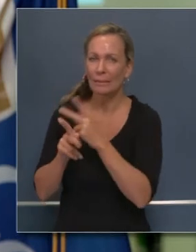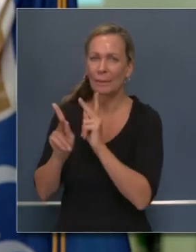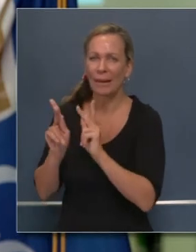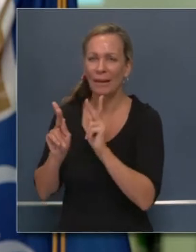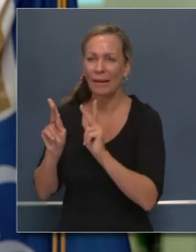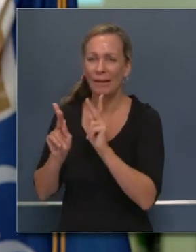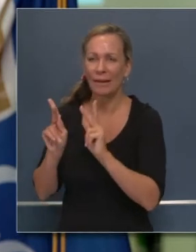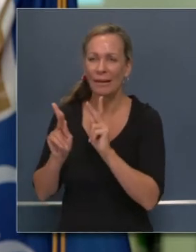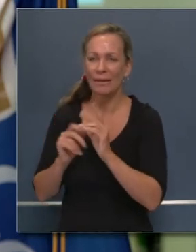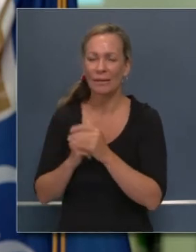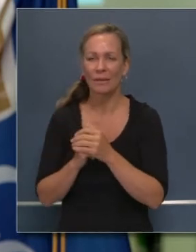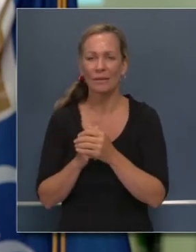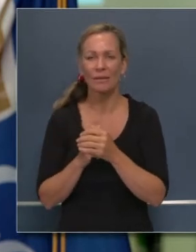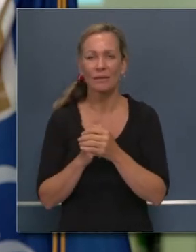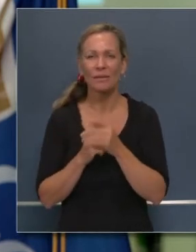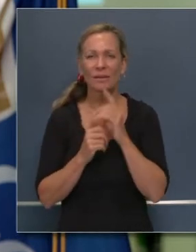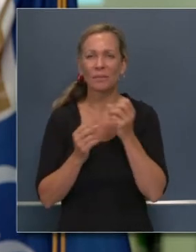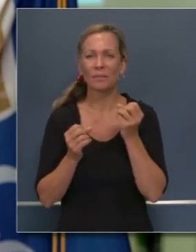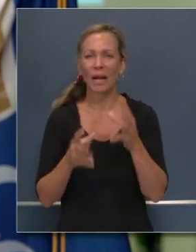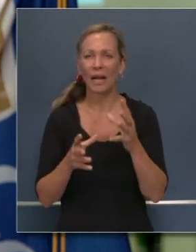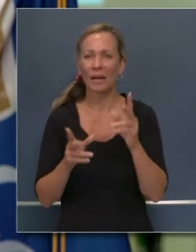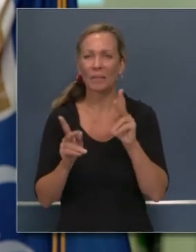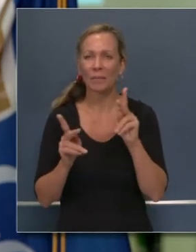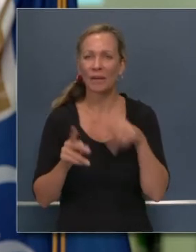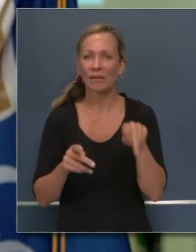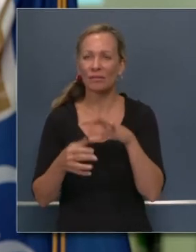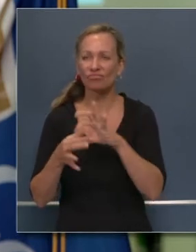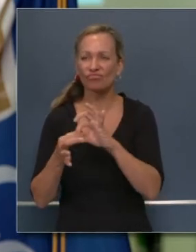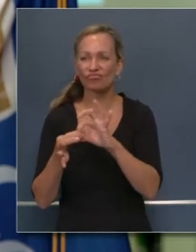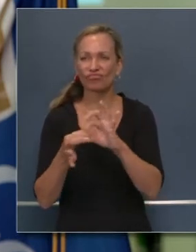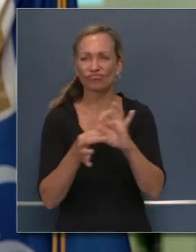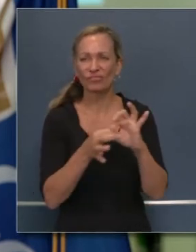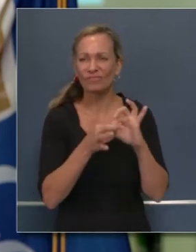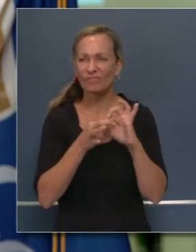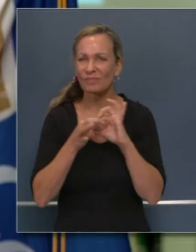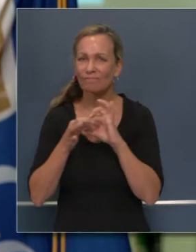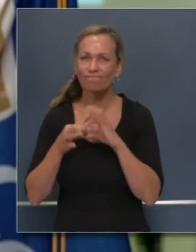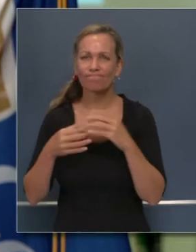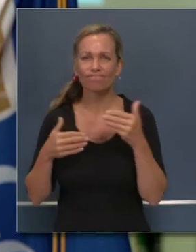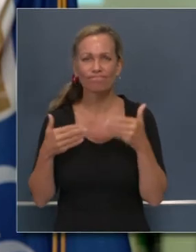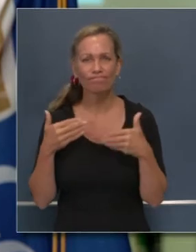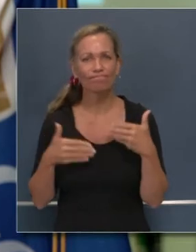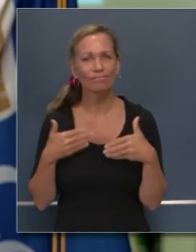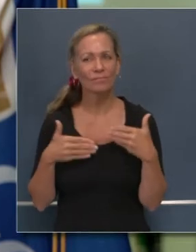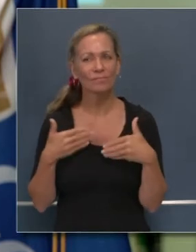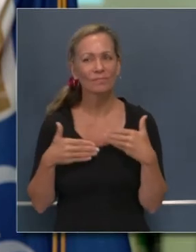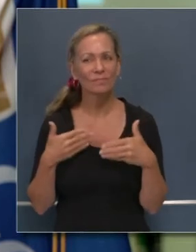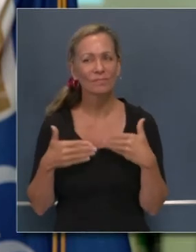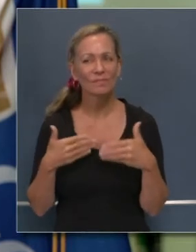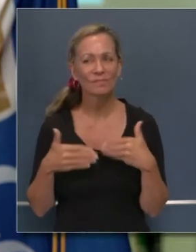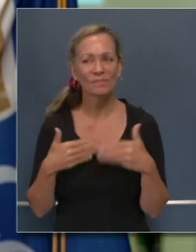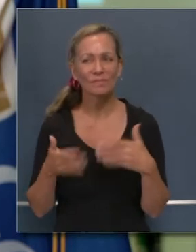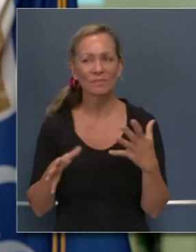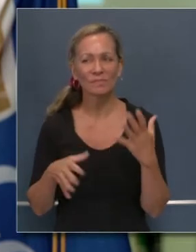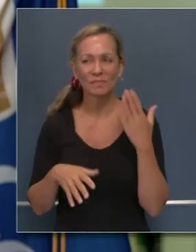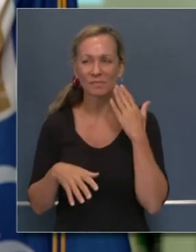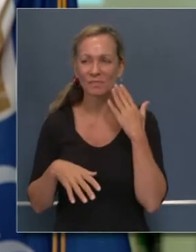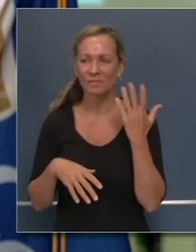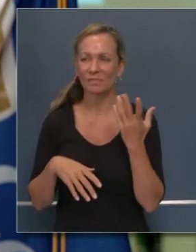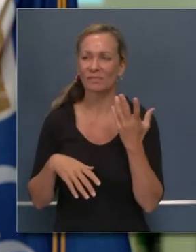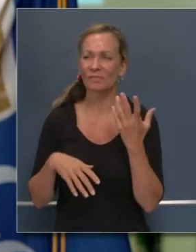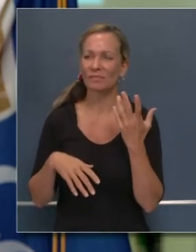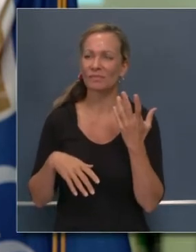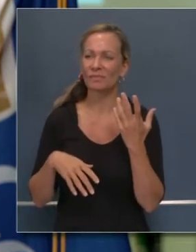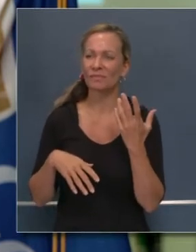este rompecabezas tiene muchas piezas, pero hemos logrado hacer gran